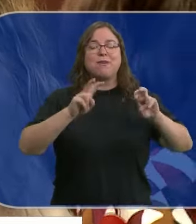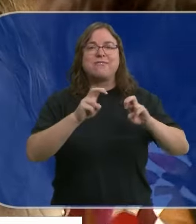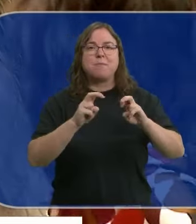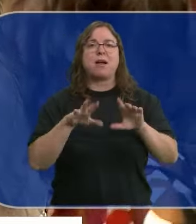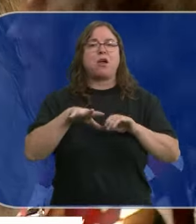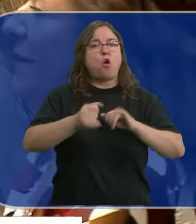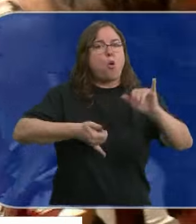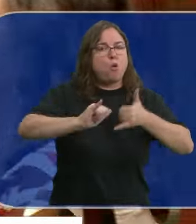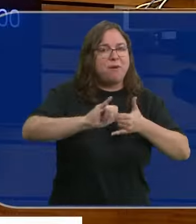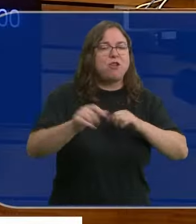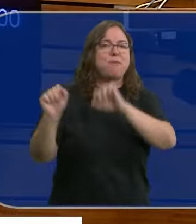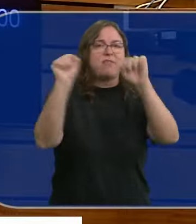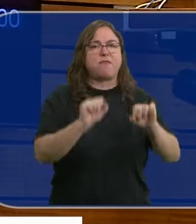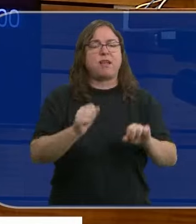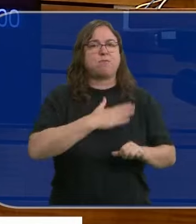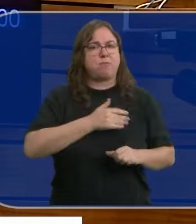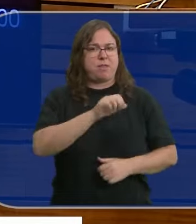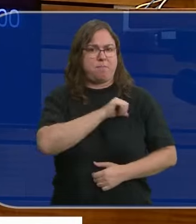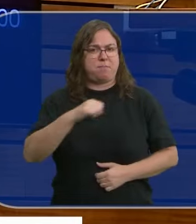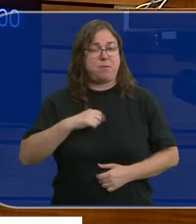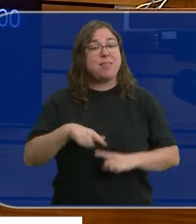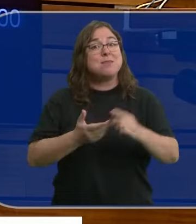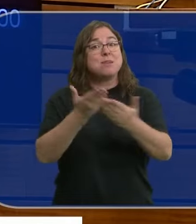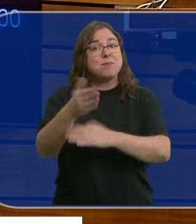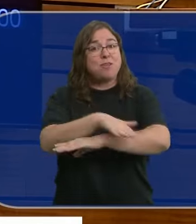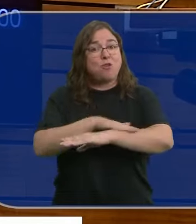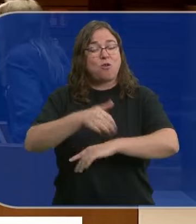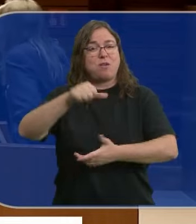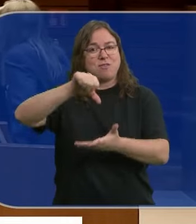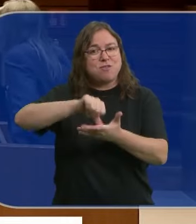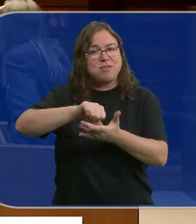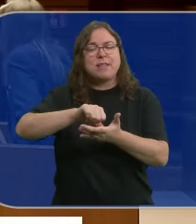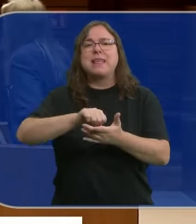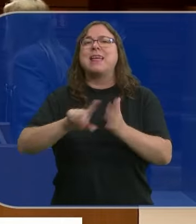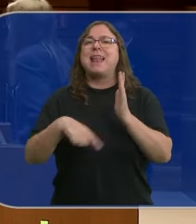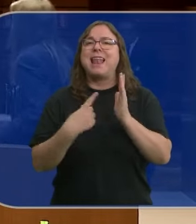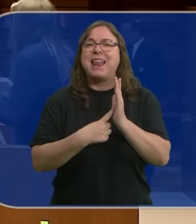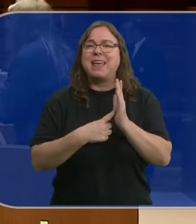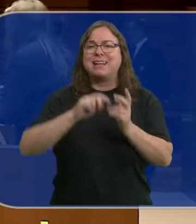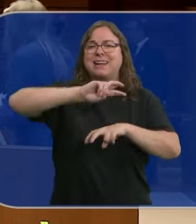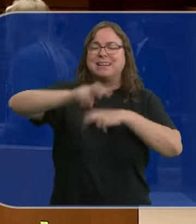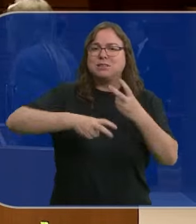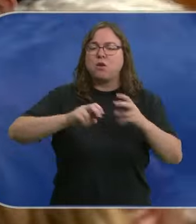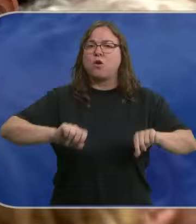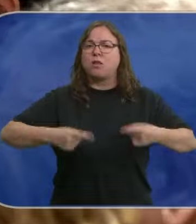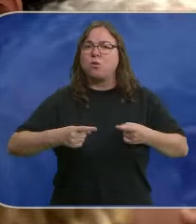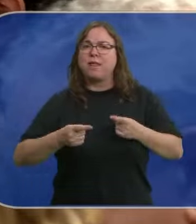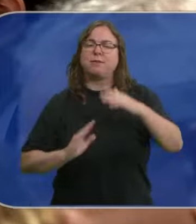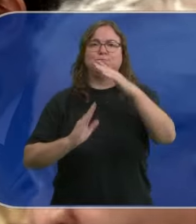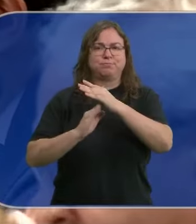defensa de la propiedad privada y para pedir al gobierno central que rechace la Ley de Restauración de la Naturaleza del Parlamento Europeo.